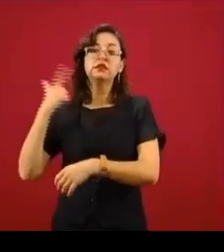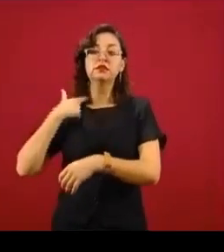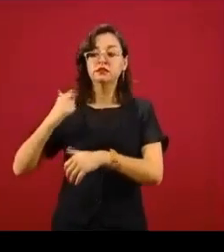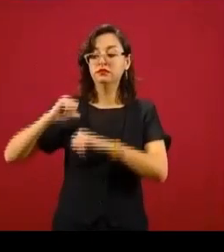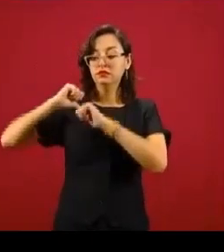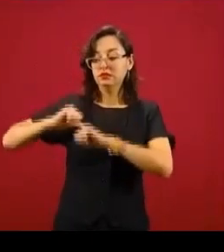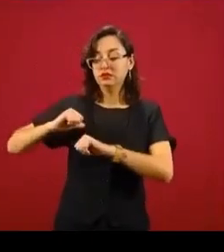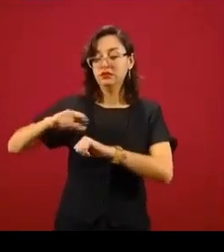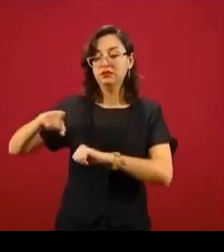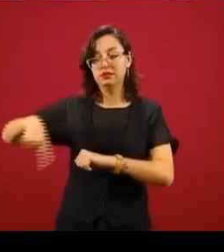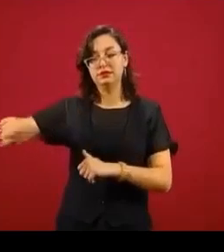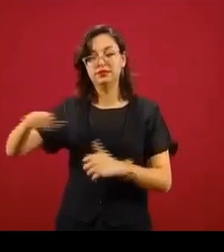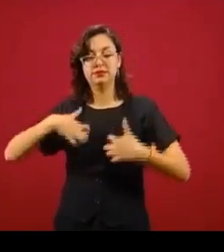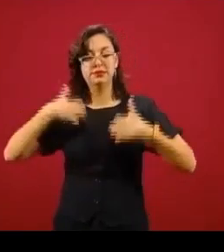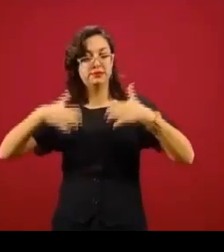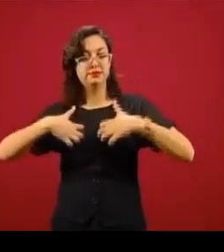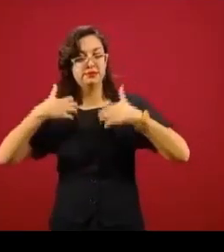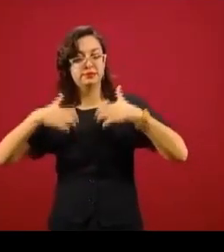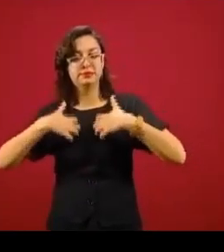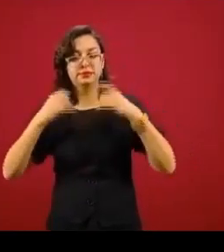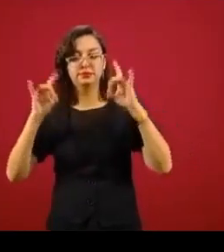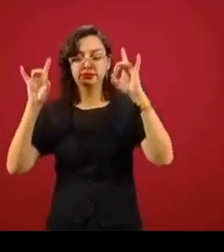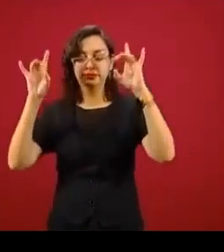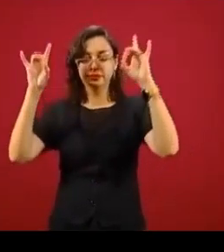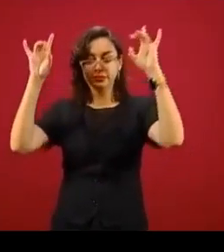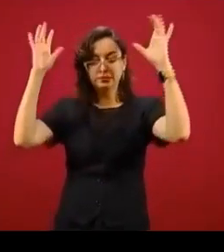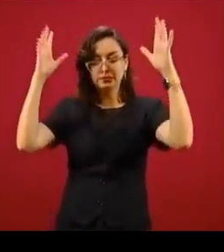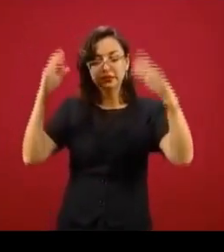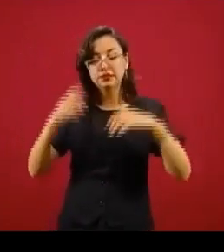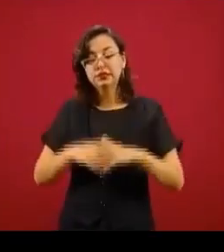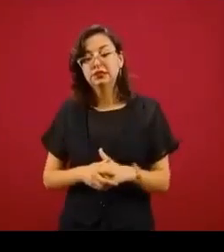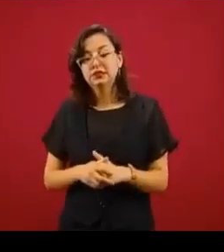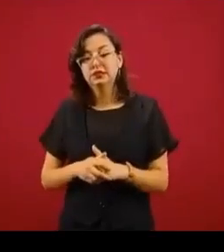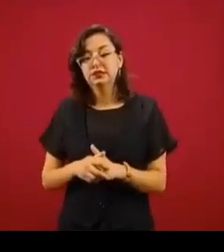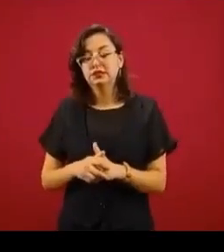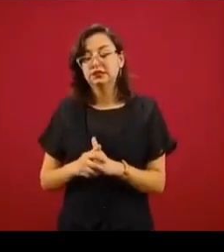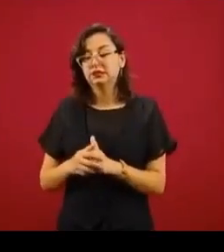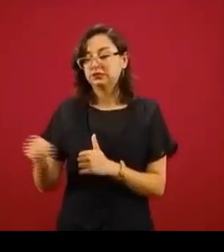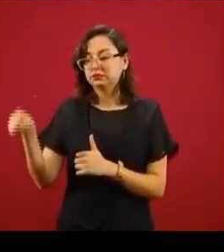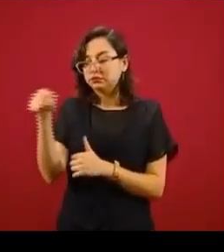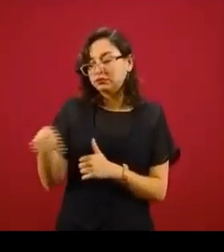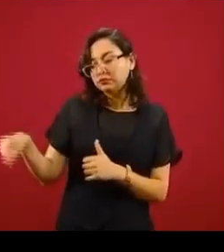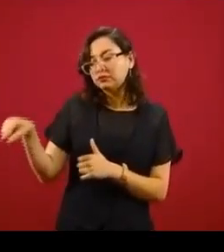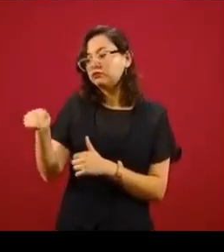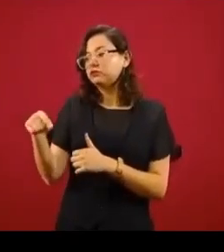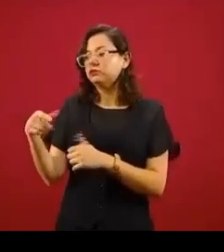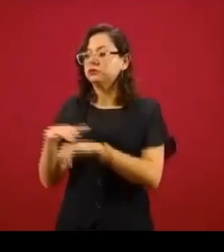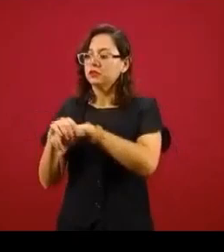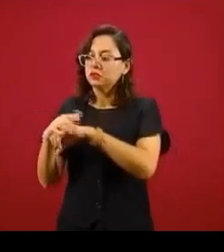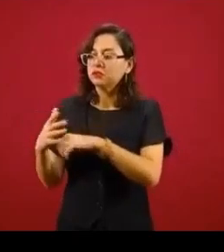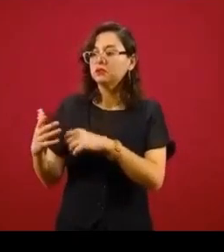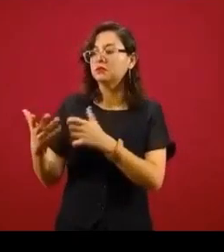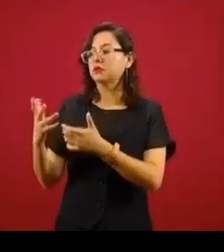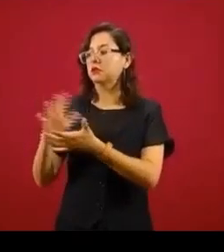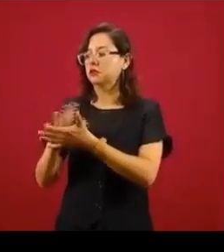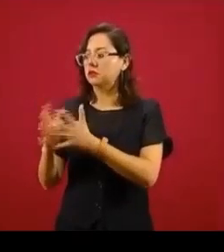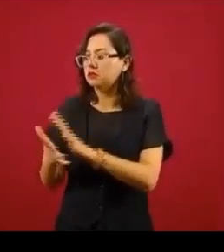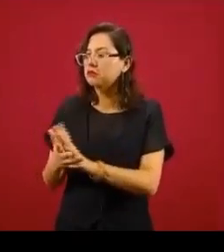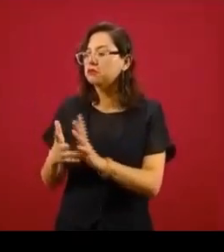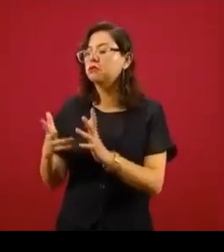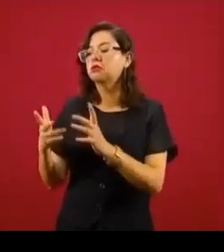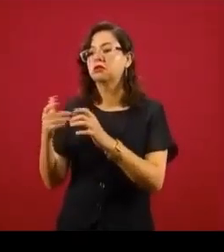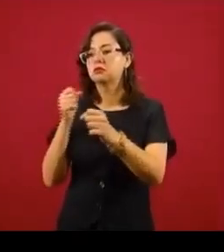y de sus voceros y de toda la llamada